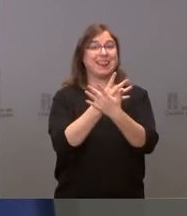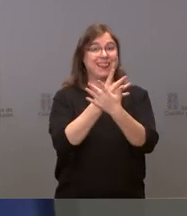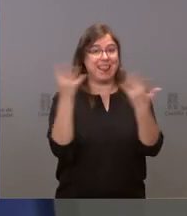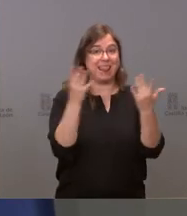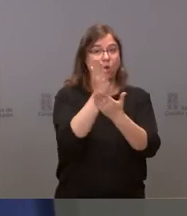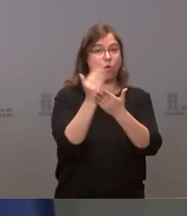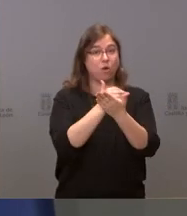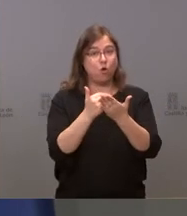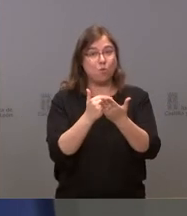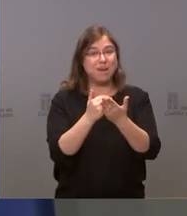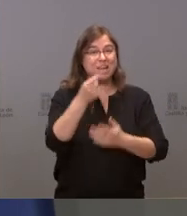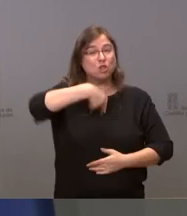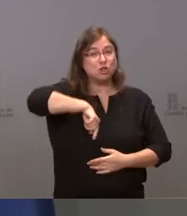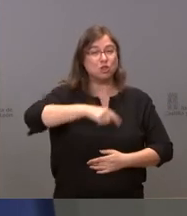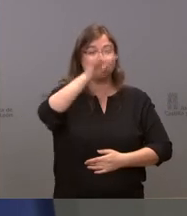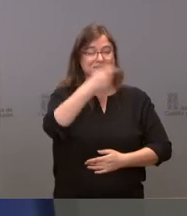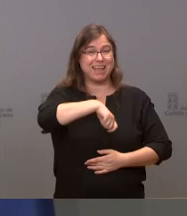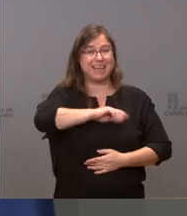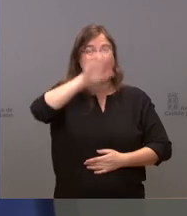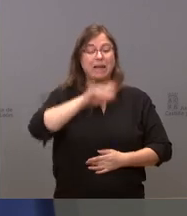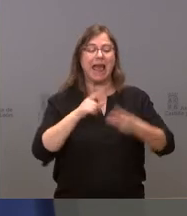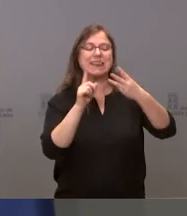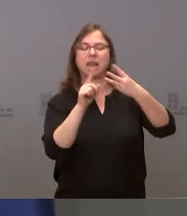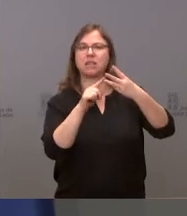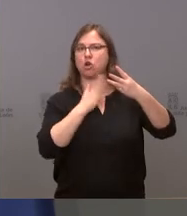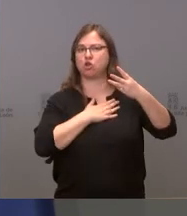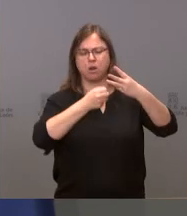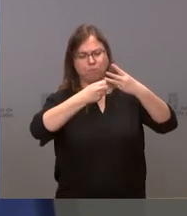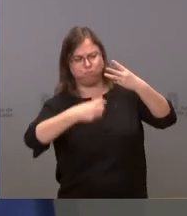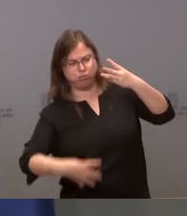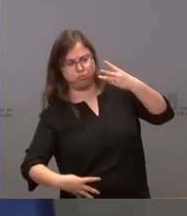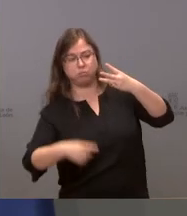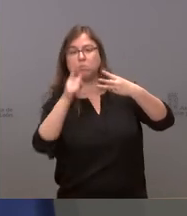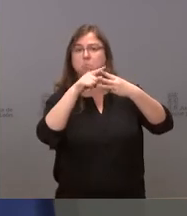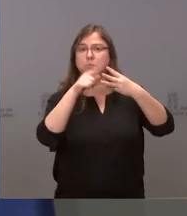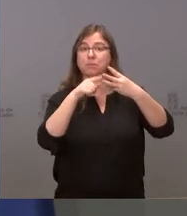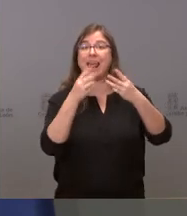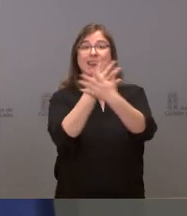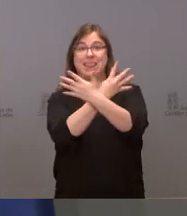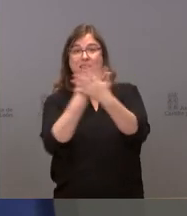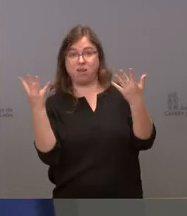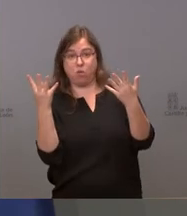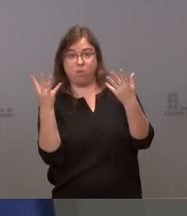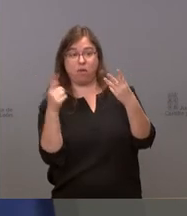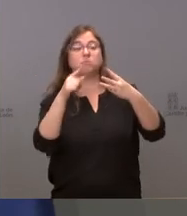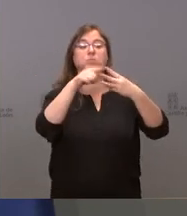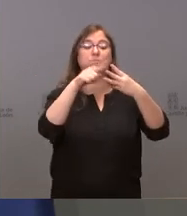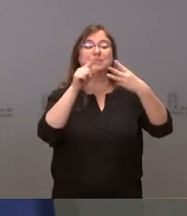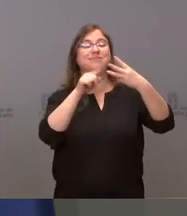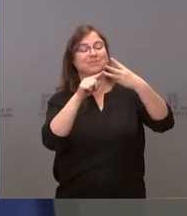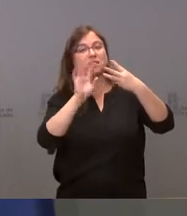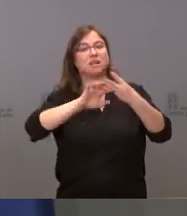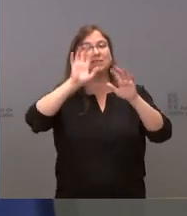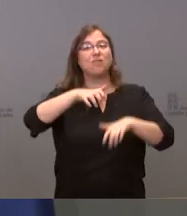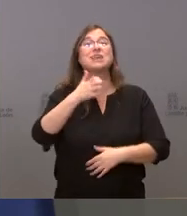en cobertura total. Los terceros. Esos son los datos oficiales. De 19, los terceros. Si en el